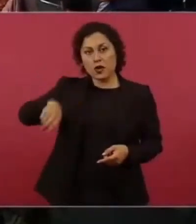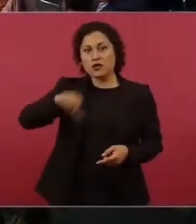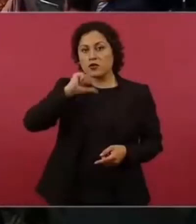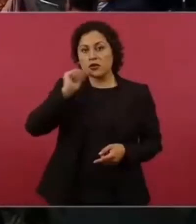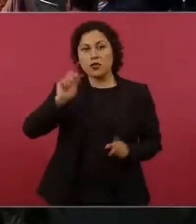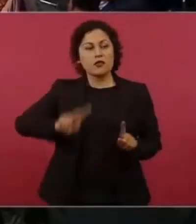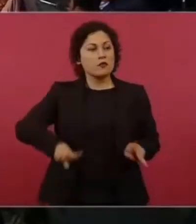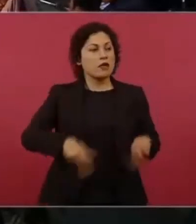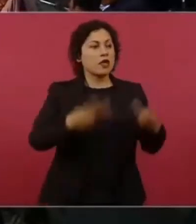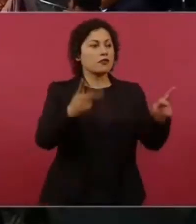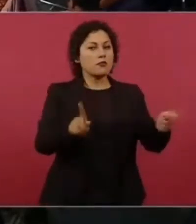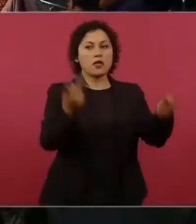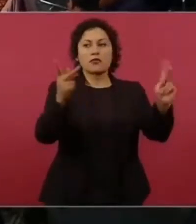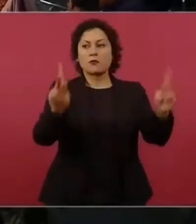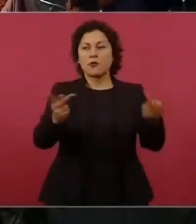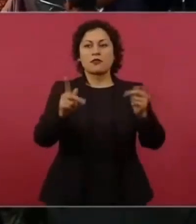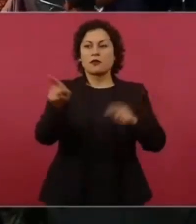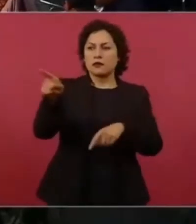Pero así fue.